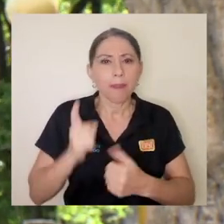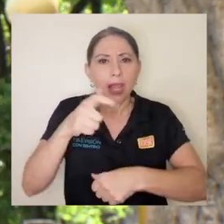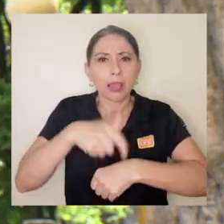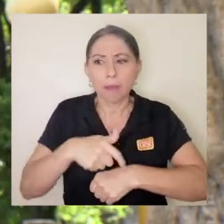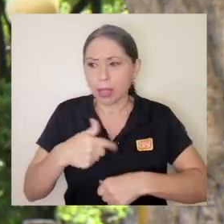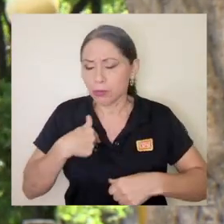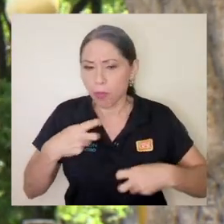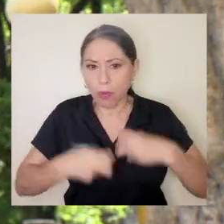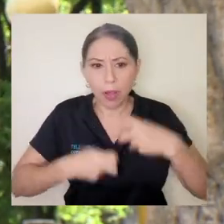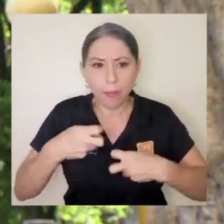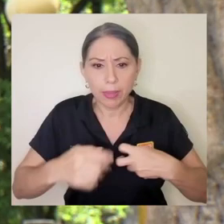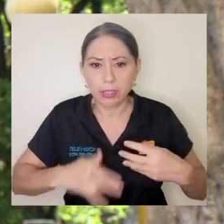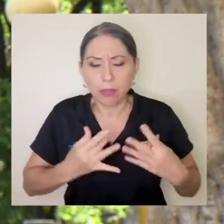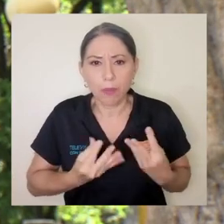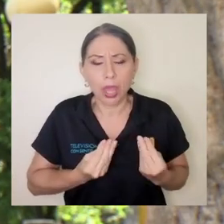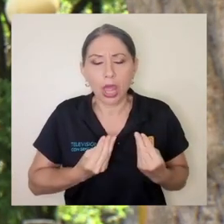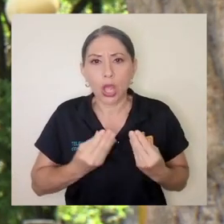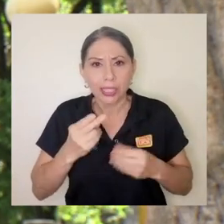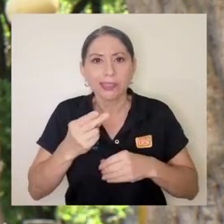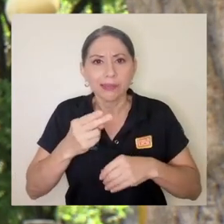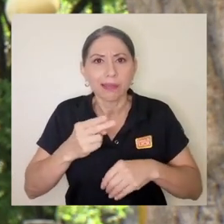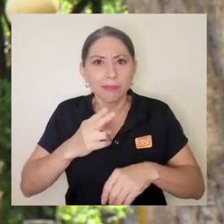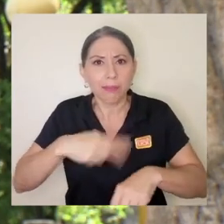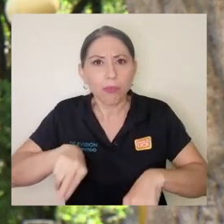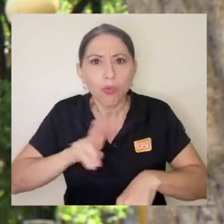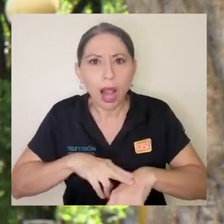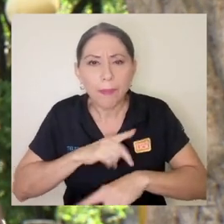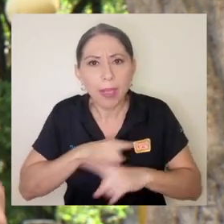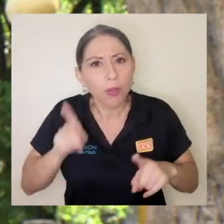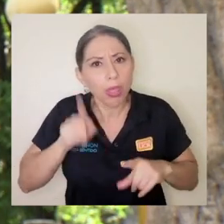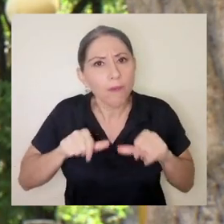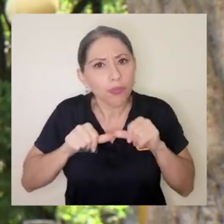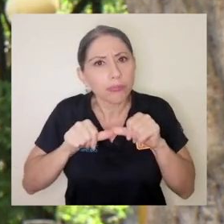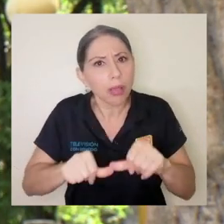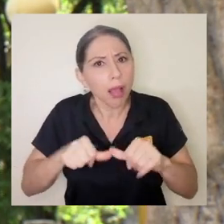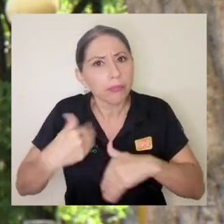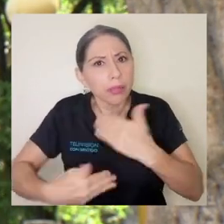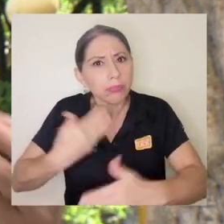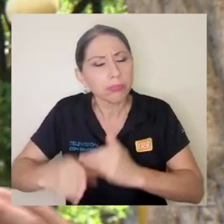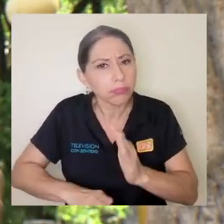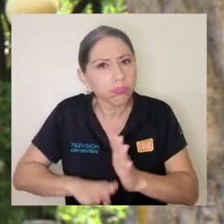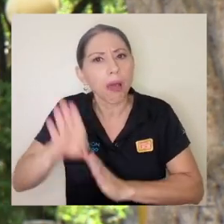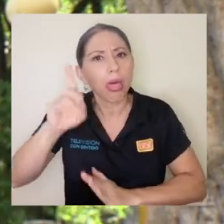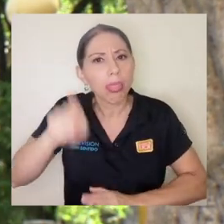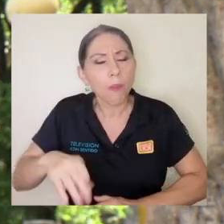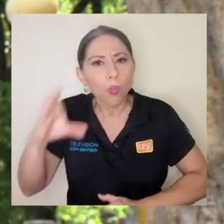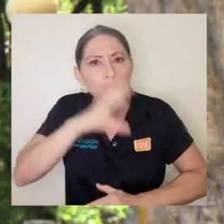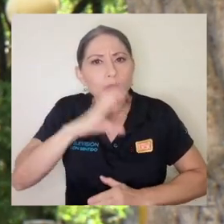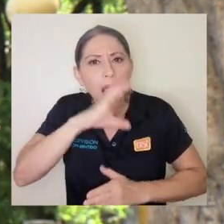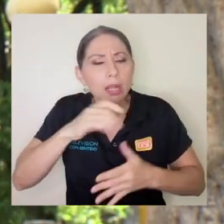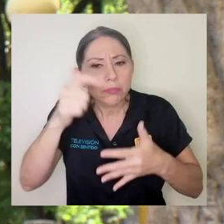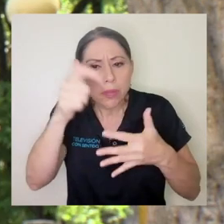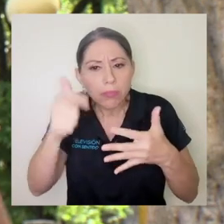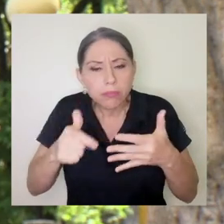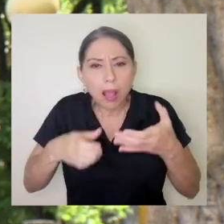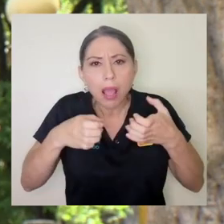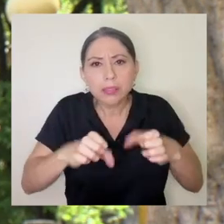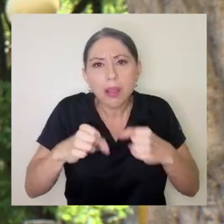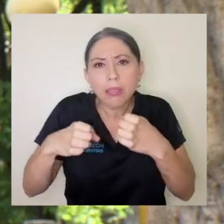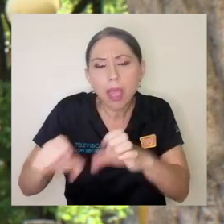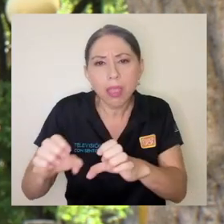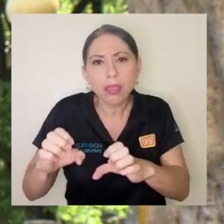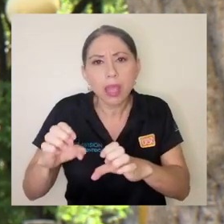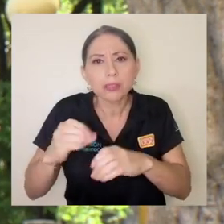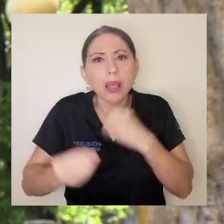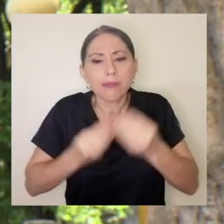siento miedo, es natural, pero tengo que seguir adelante, tengo que buscar cuáles son mis estrategias, cuáles son mis